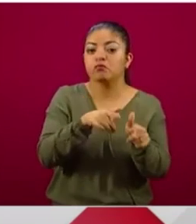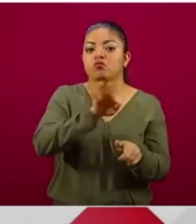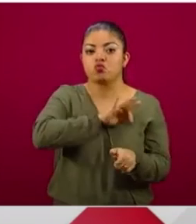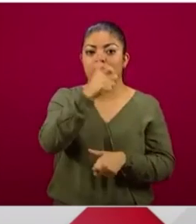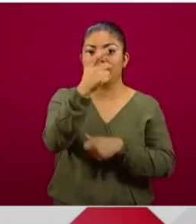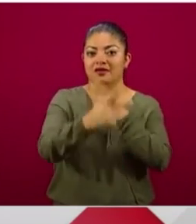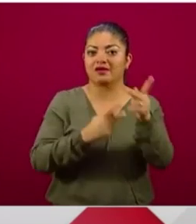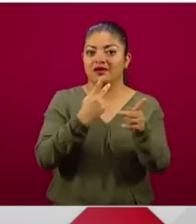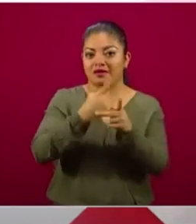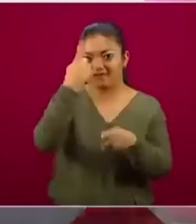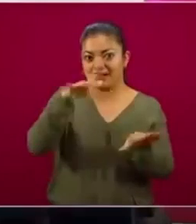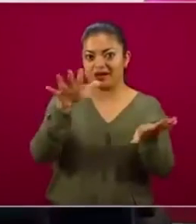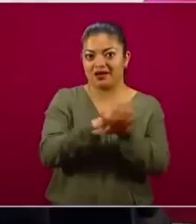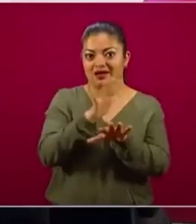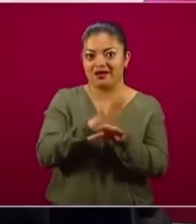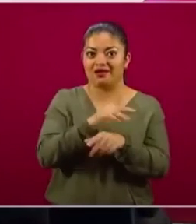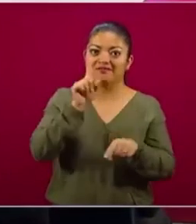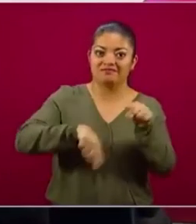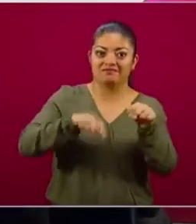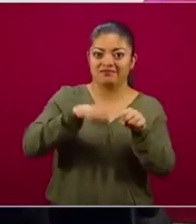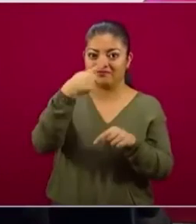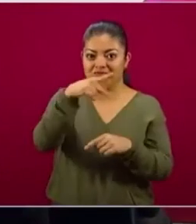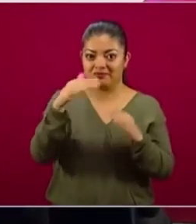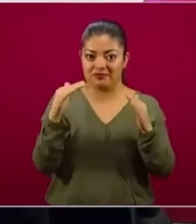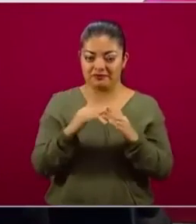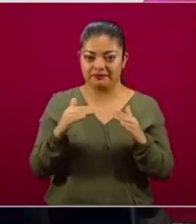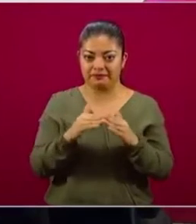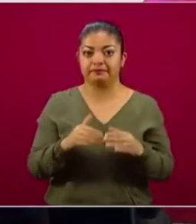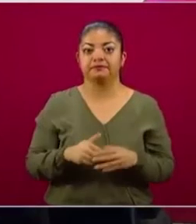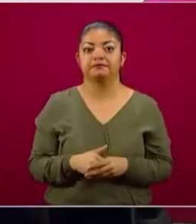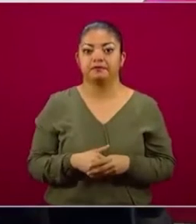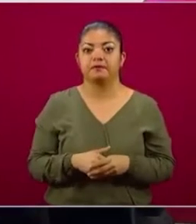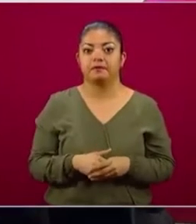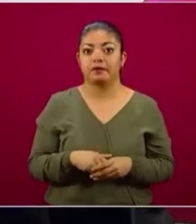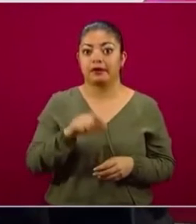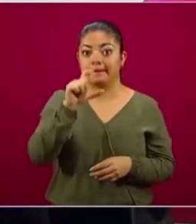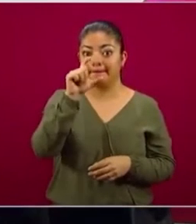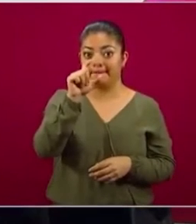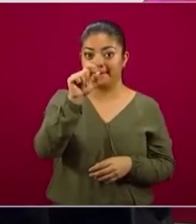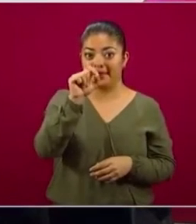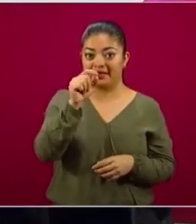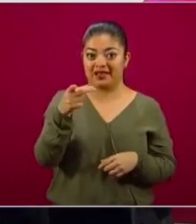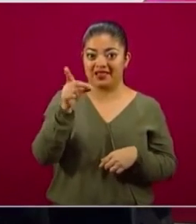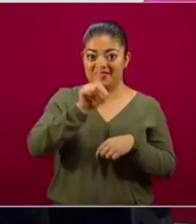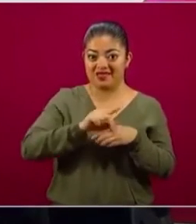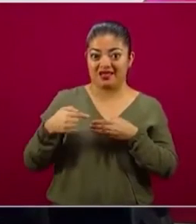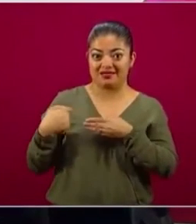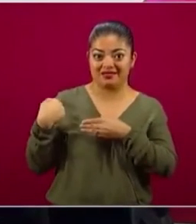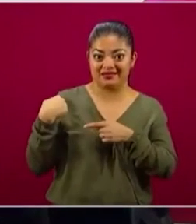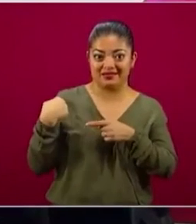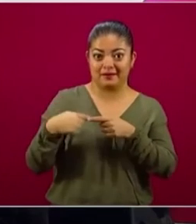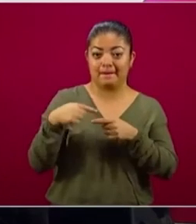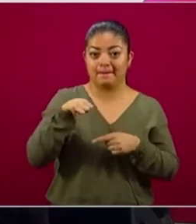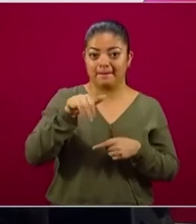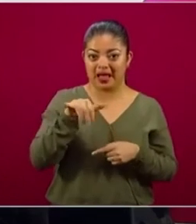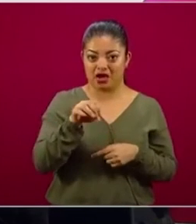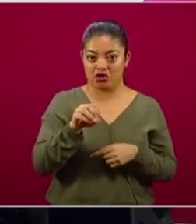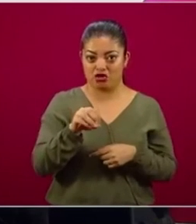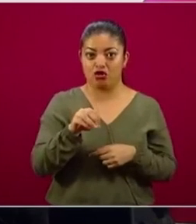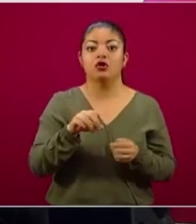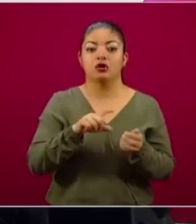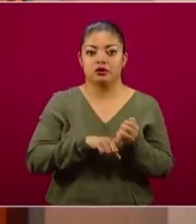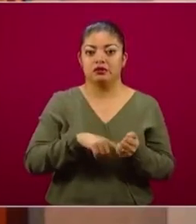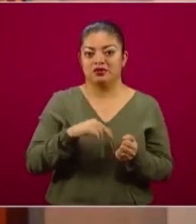de mejora. En la que sigue tenemos cómo vamos en los primeros 20 días de mayo, en esta última semana y sobre todo